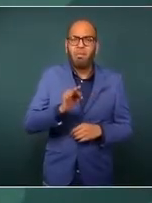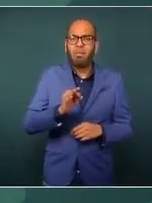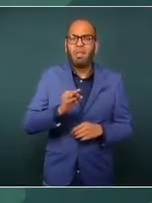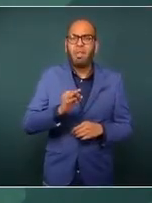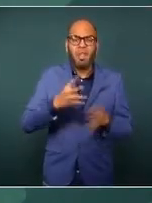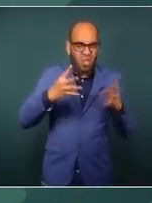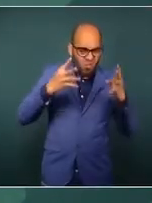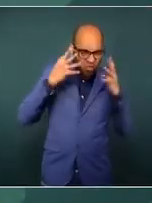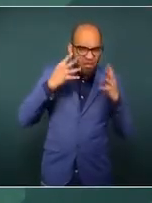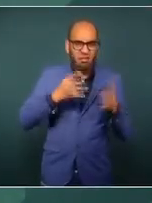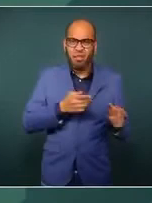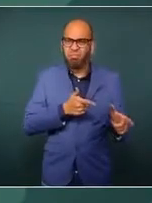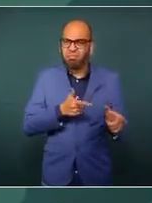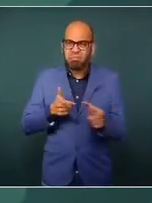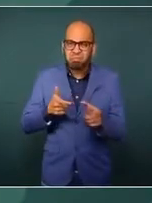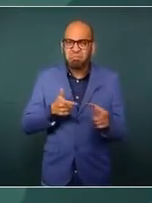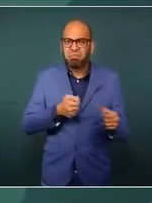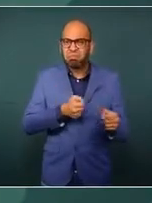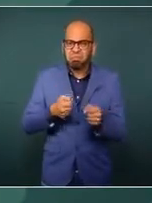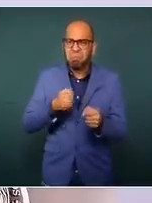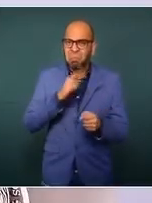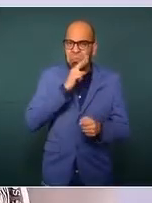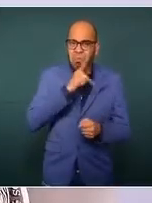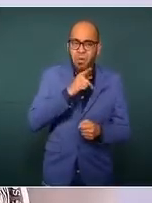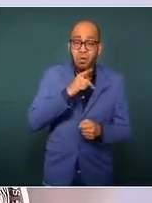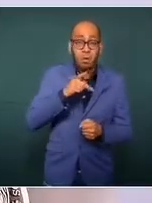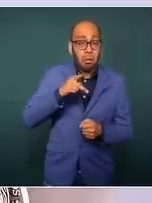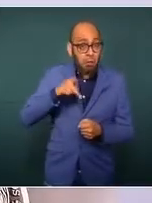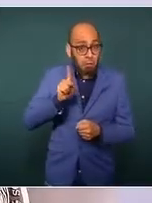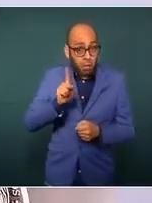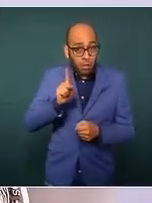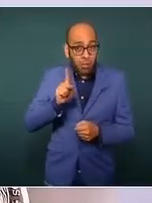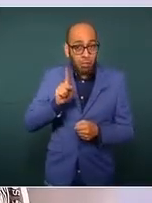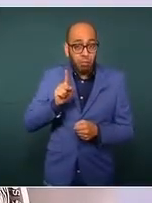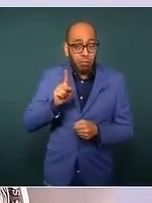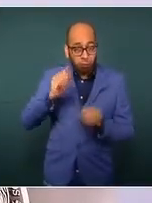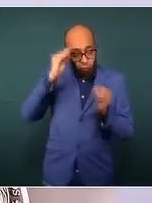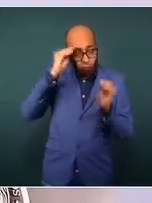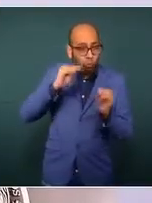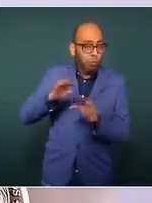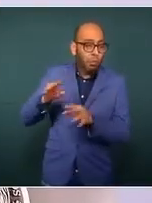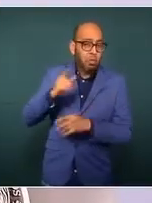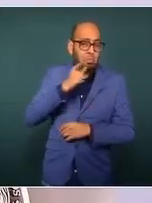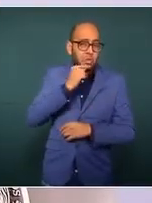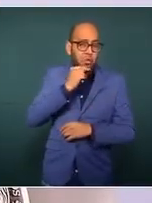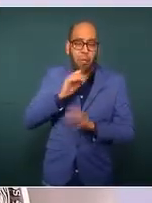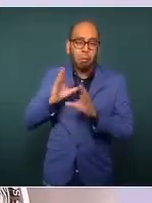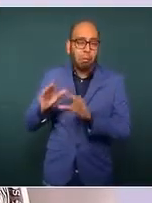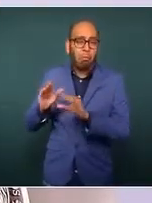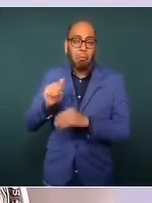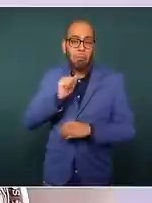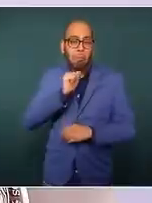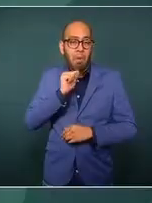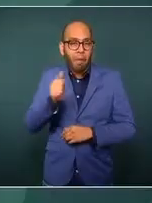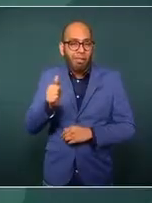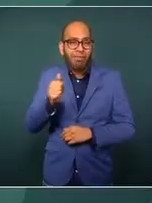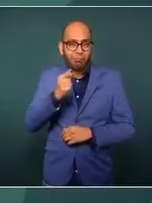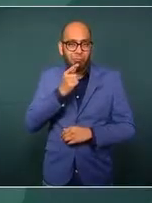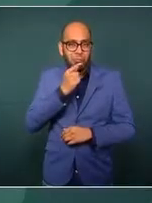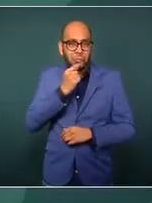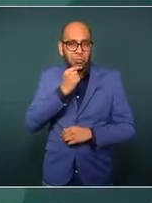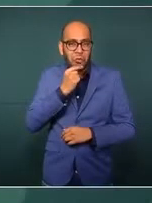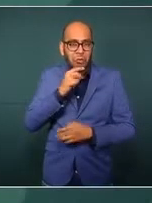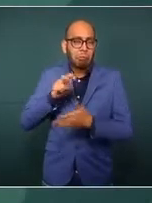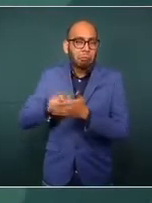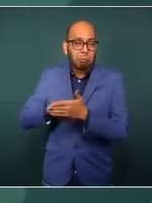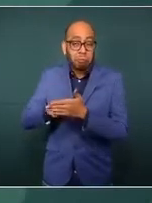armamento, pero si no cuidamos la formación de los de las personas, de las compañeras,